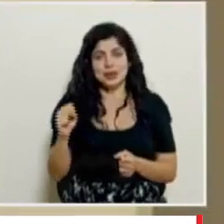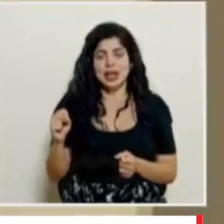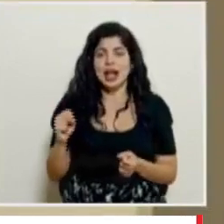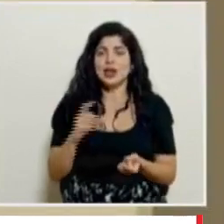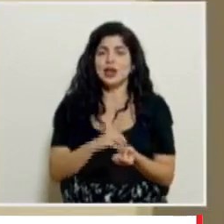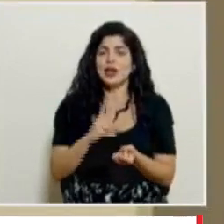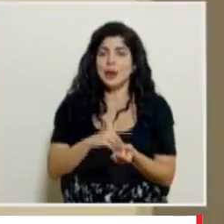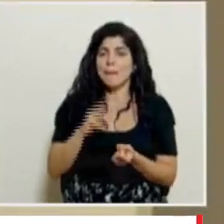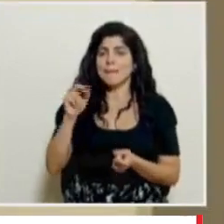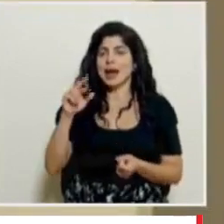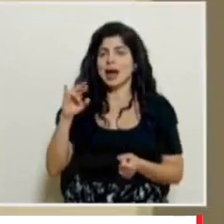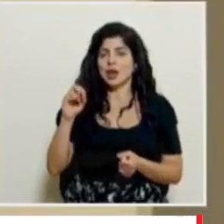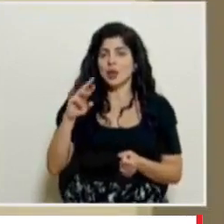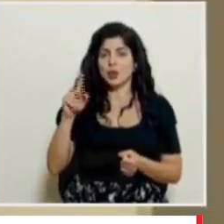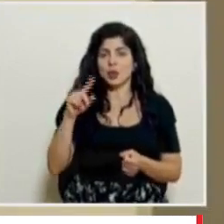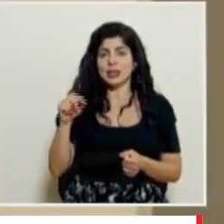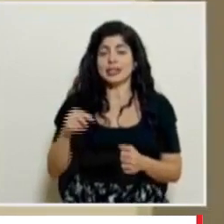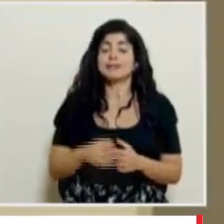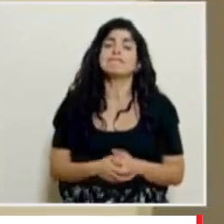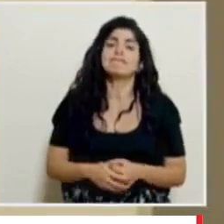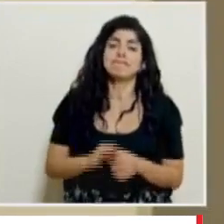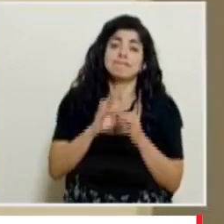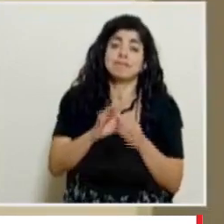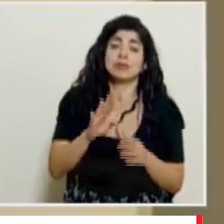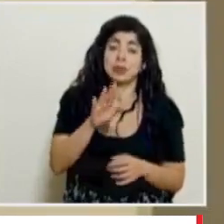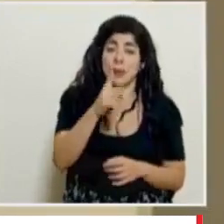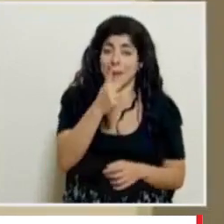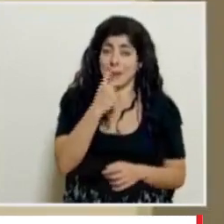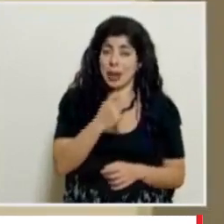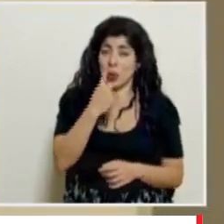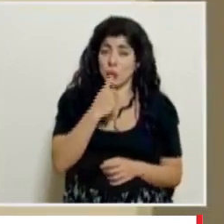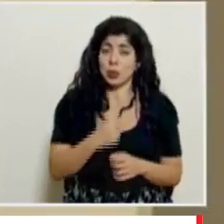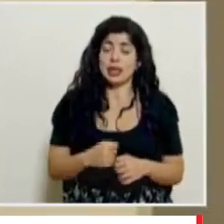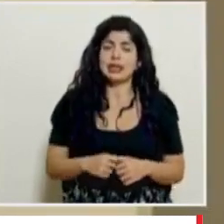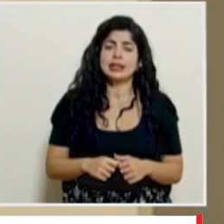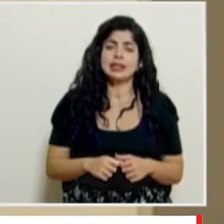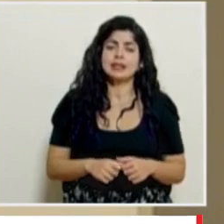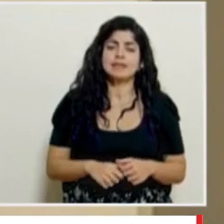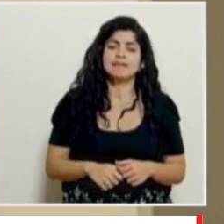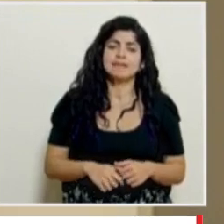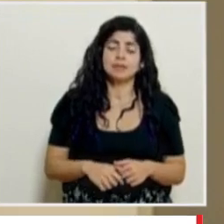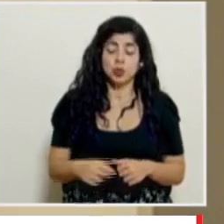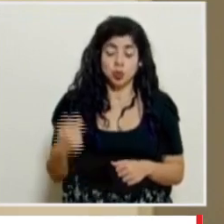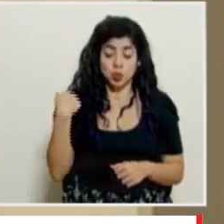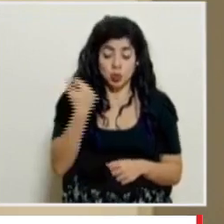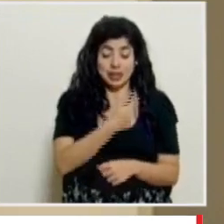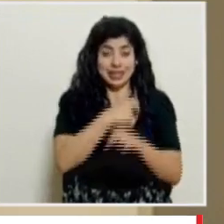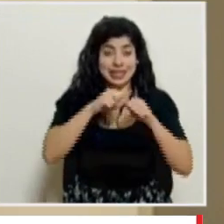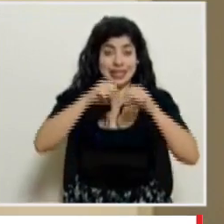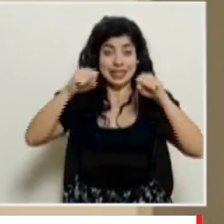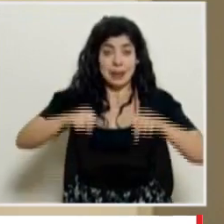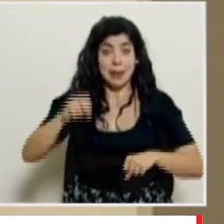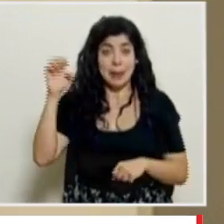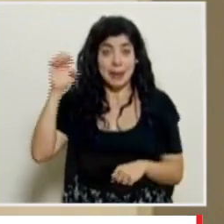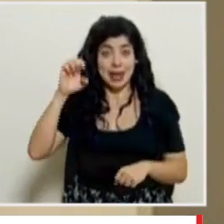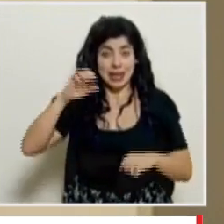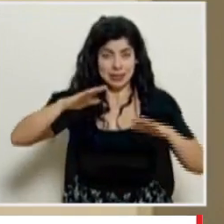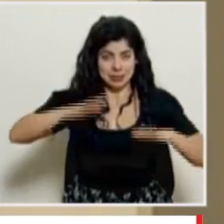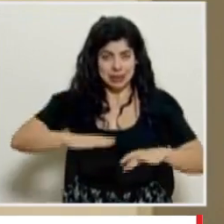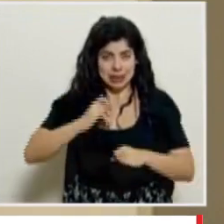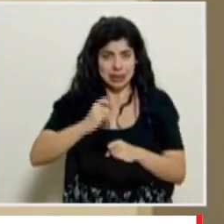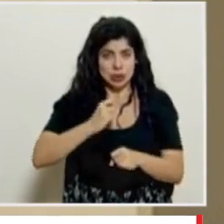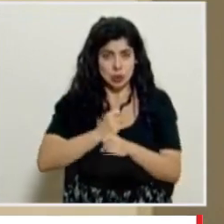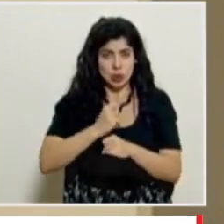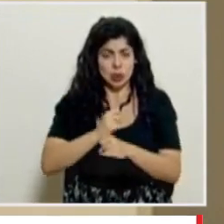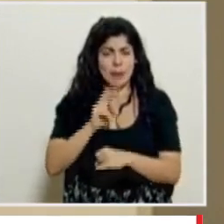seguro social el doctor Mario Ruiz con respecto de las preguntas este nuestro sistema de emergencias institucional está